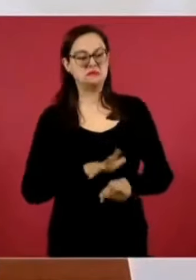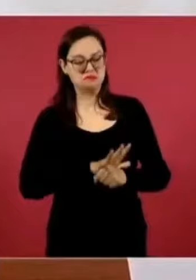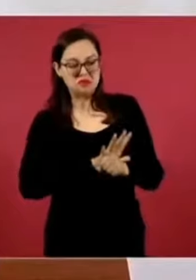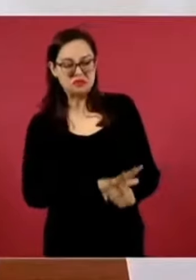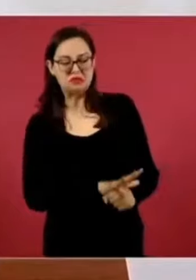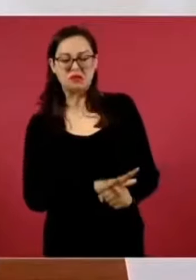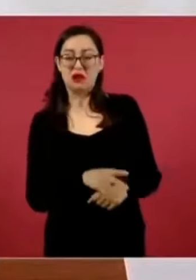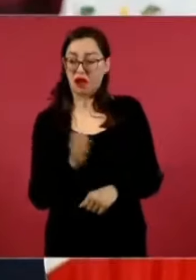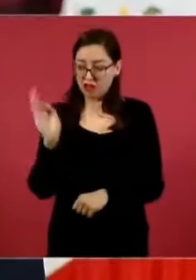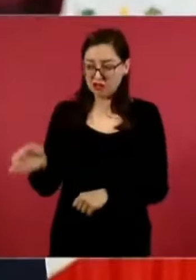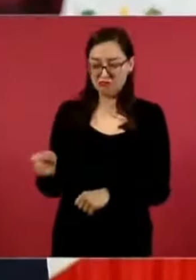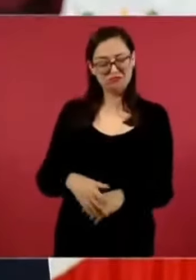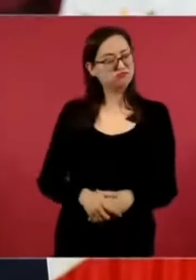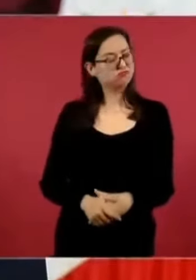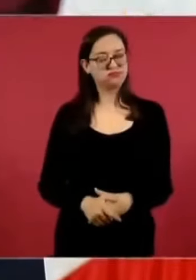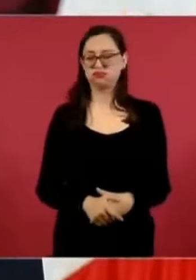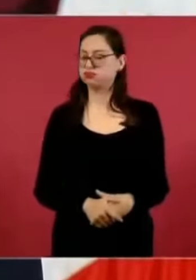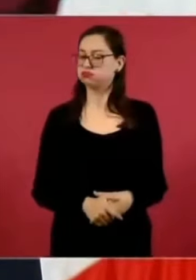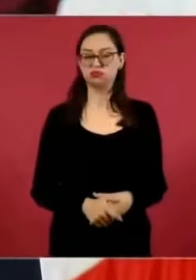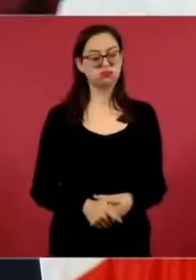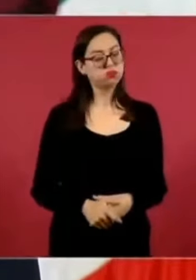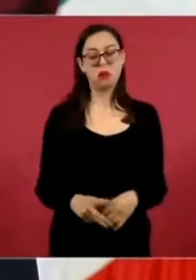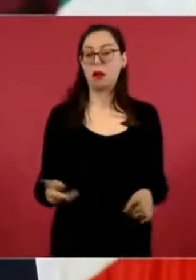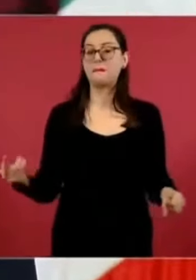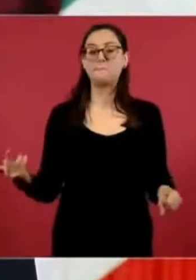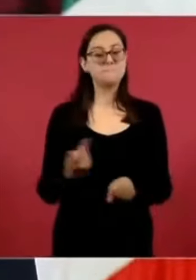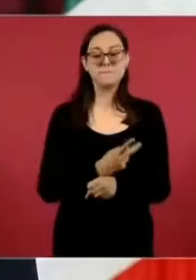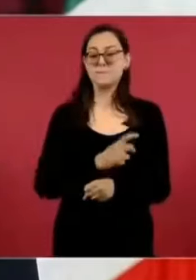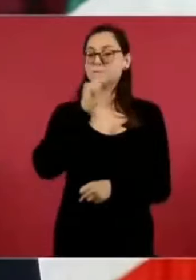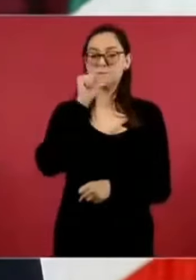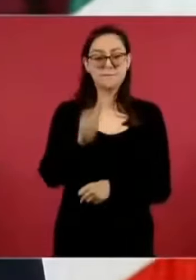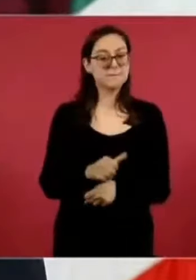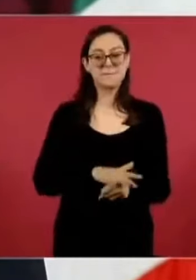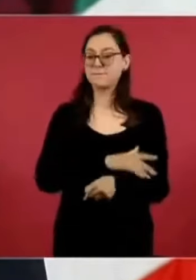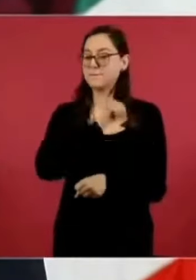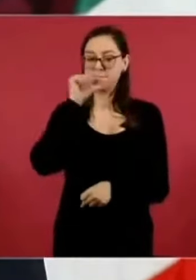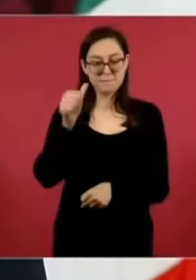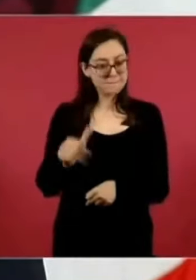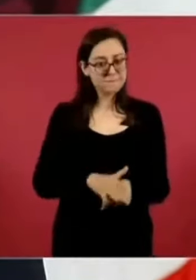No pasa nada, nada, nada, nada.